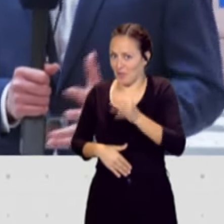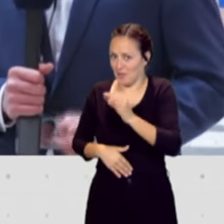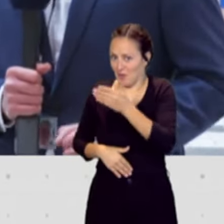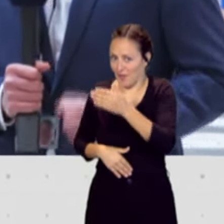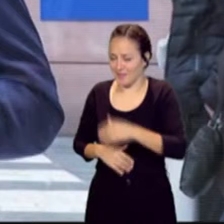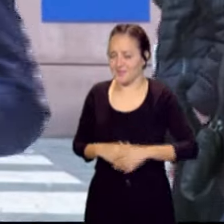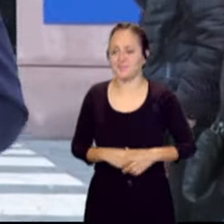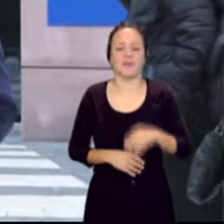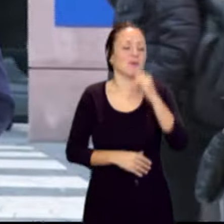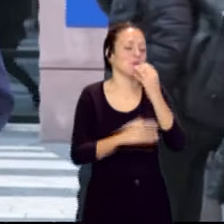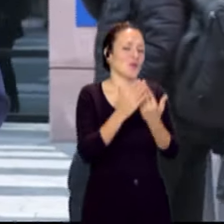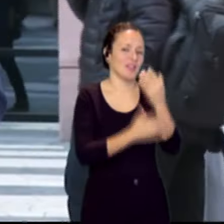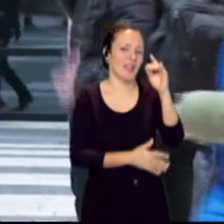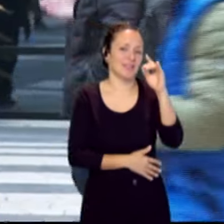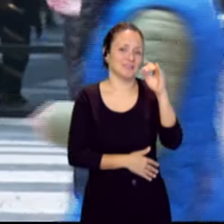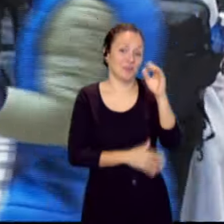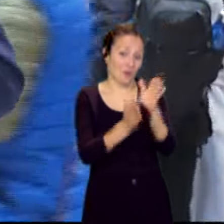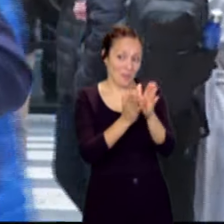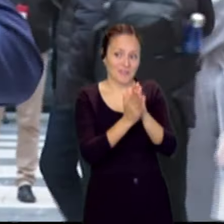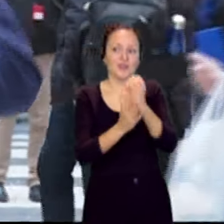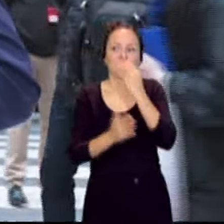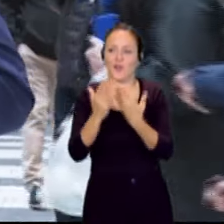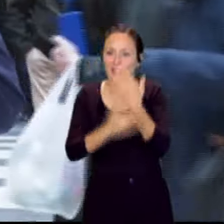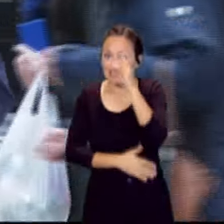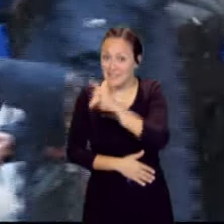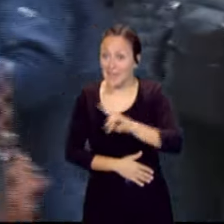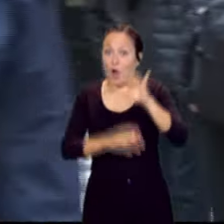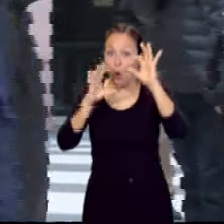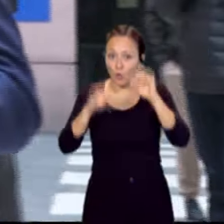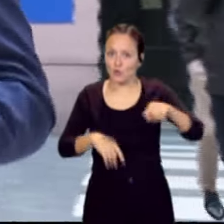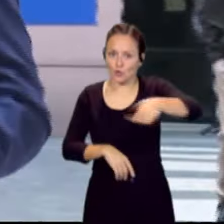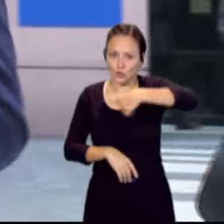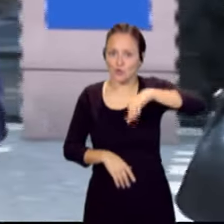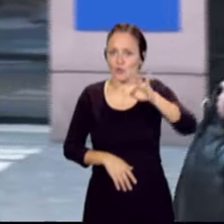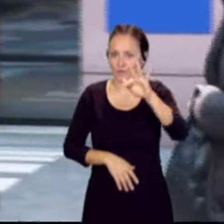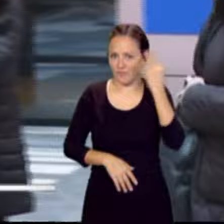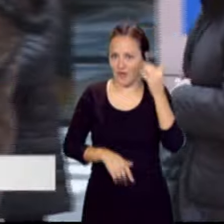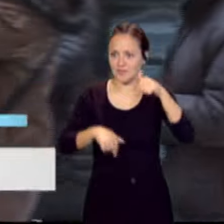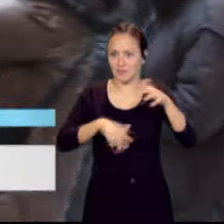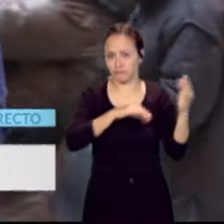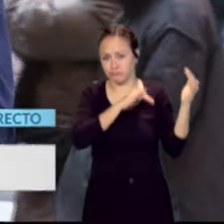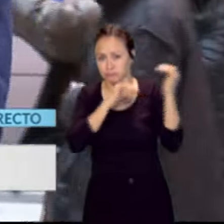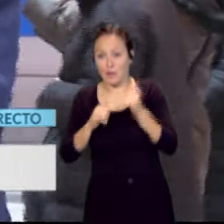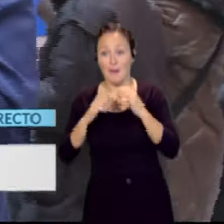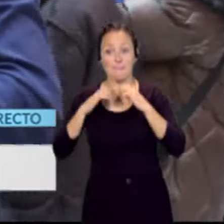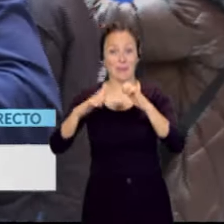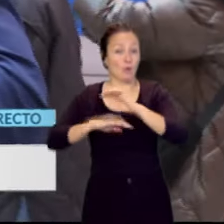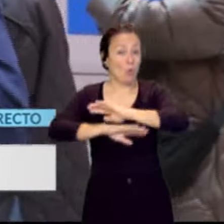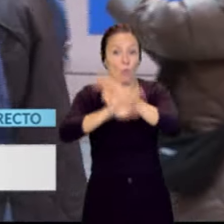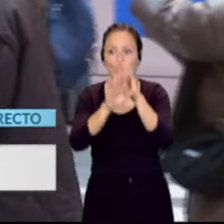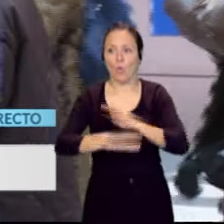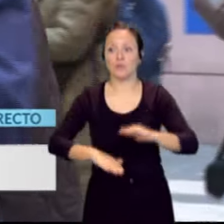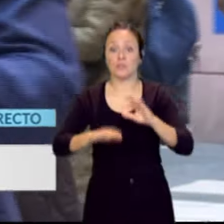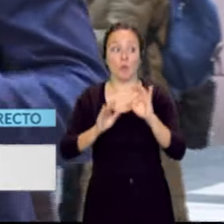Buenos días, Antonio. Buenos días, Canarias. Así es, estamos aquí en Estrasburgo en este último pleno y de hecho estamos a tan solo unos metros